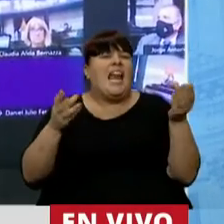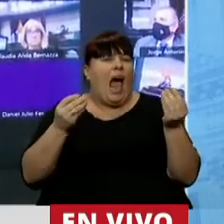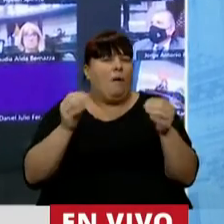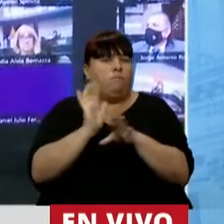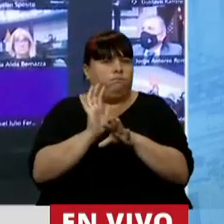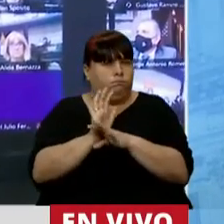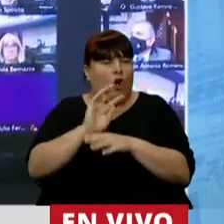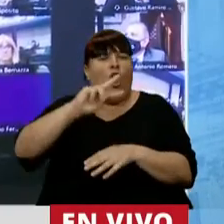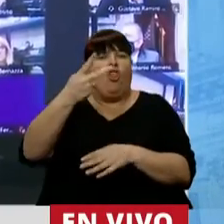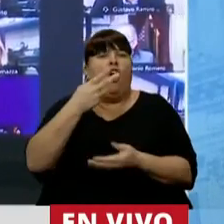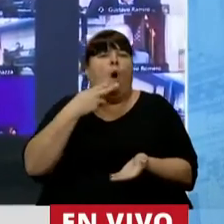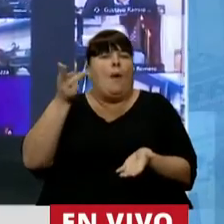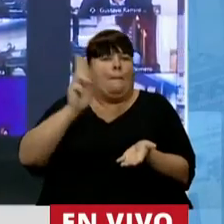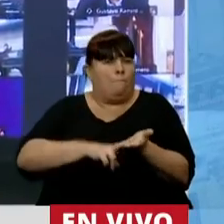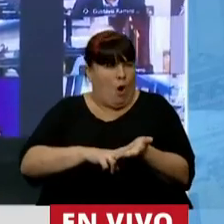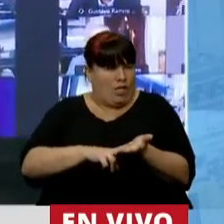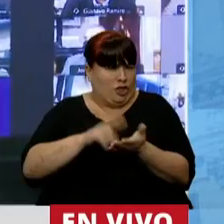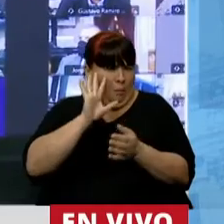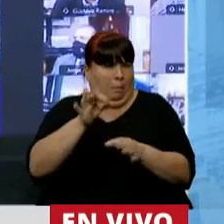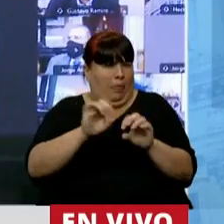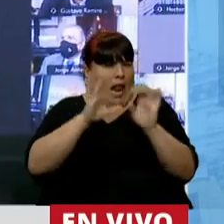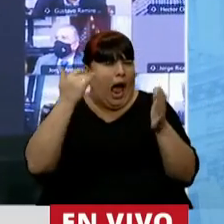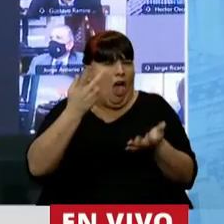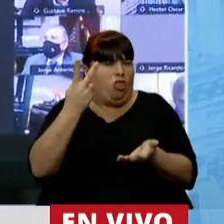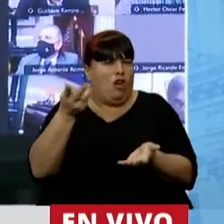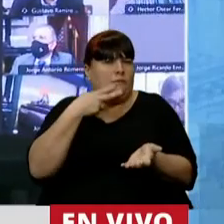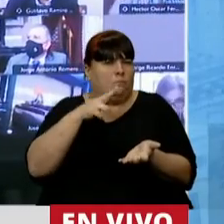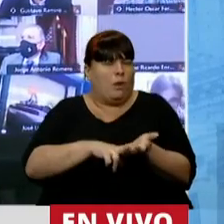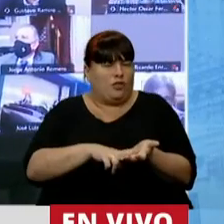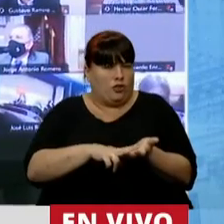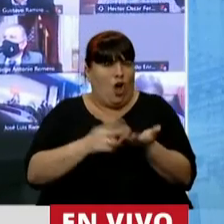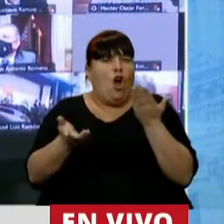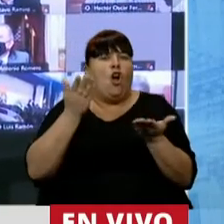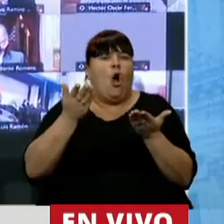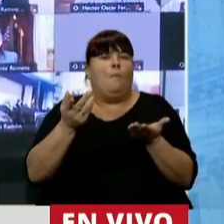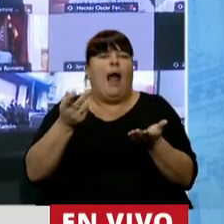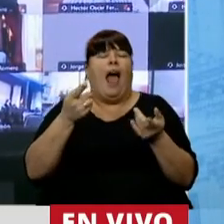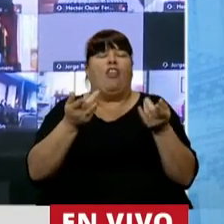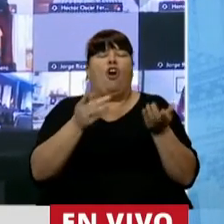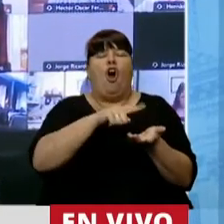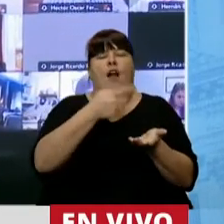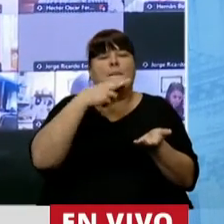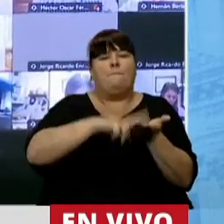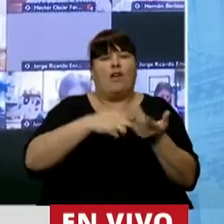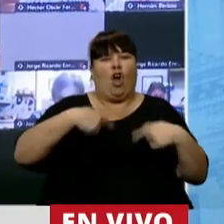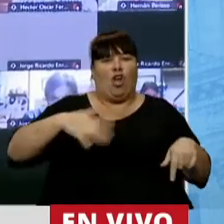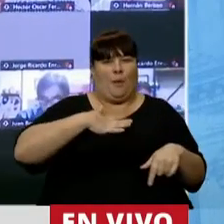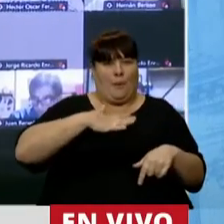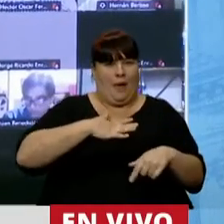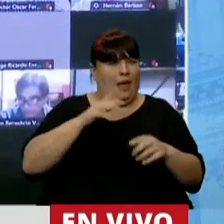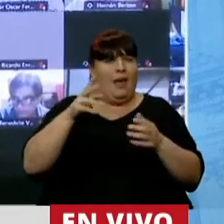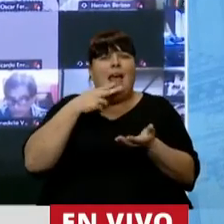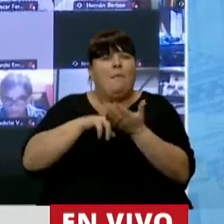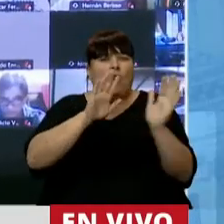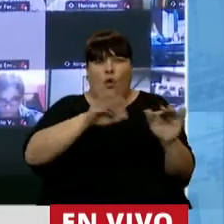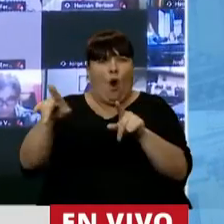consagrar una doble imposición muy clara en relación con el impuesto a los bienes personales. Porque grava exactamente lo